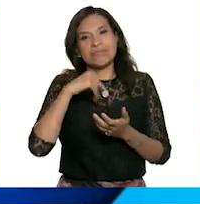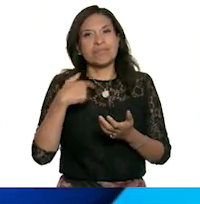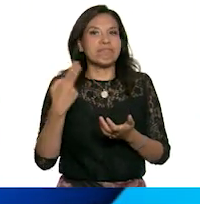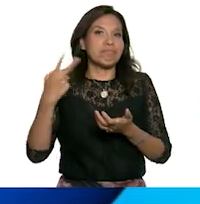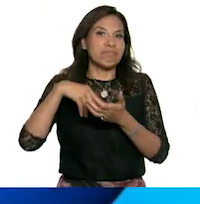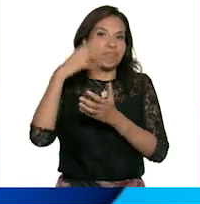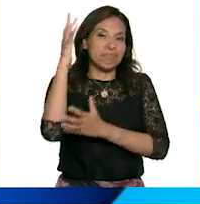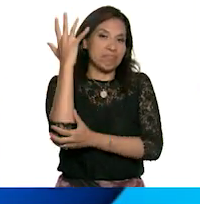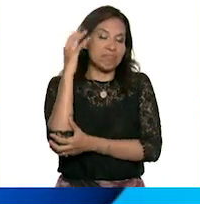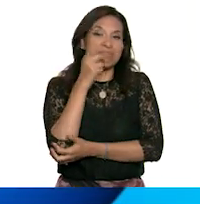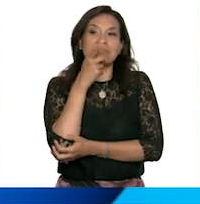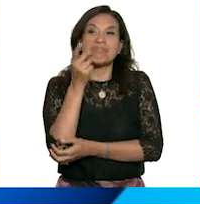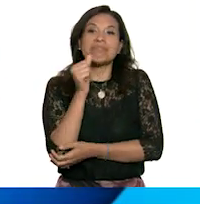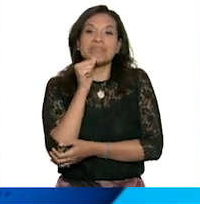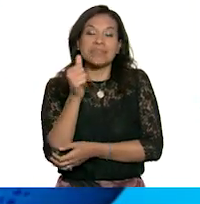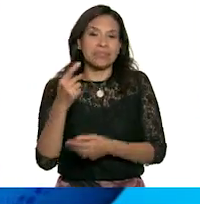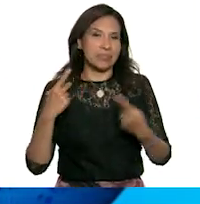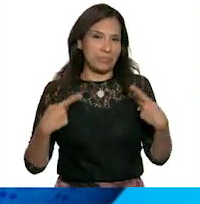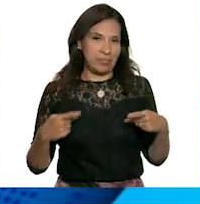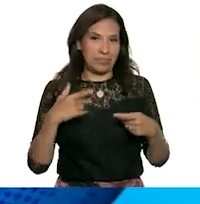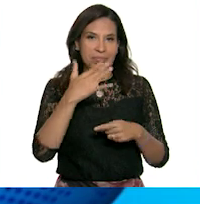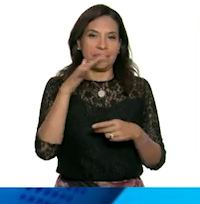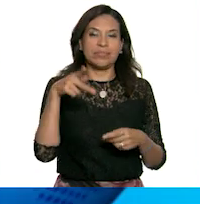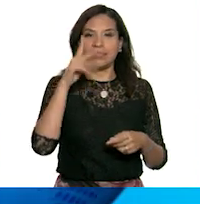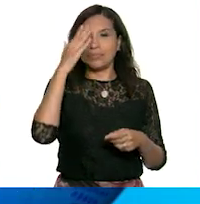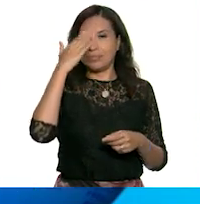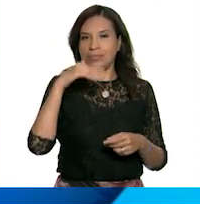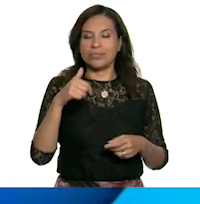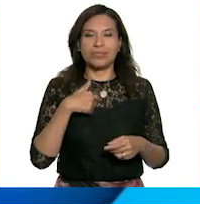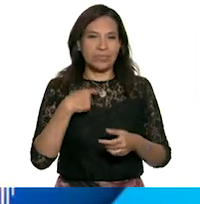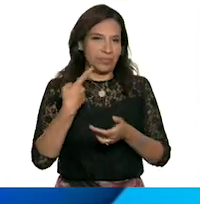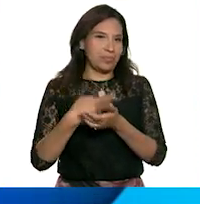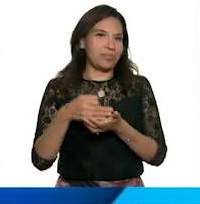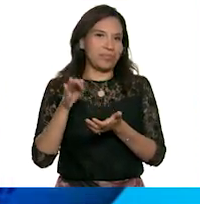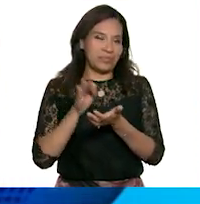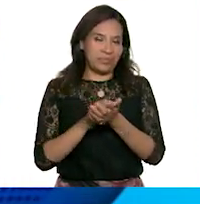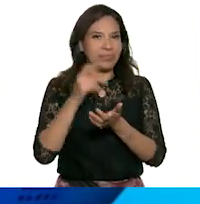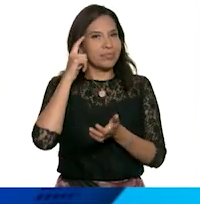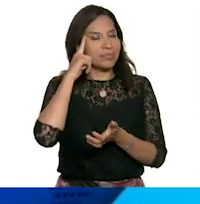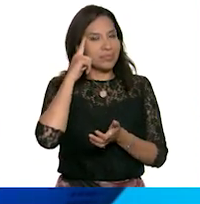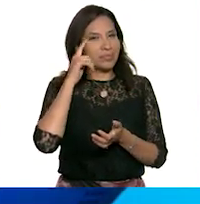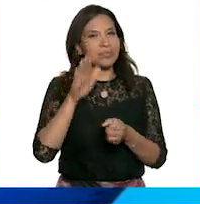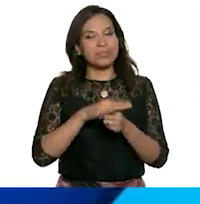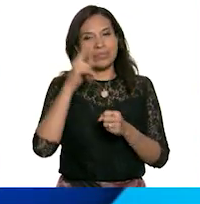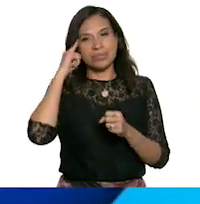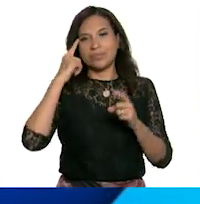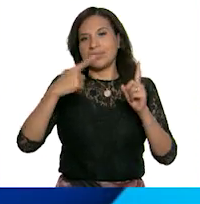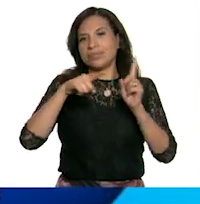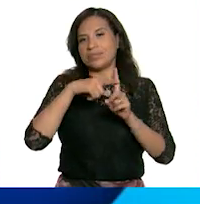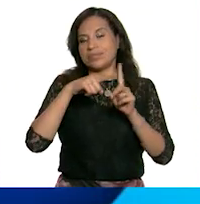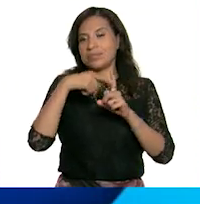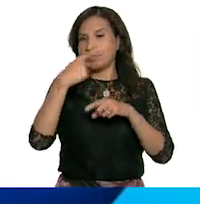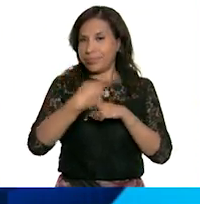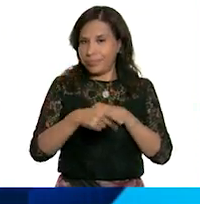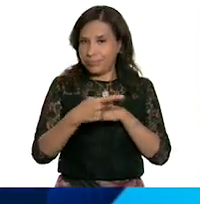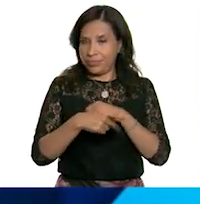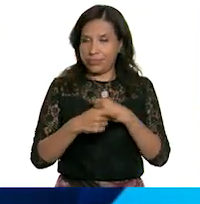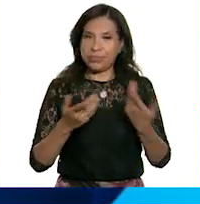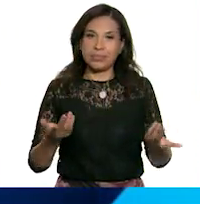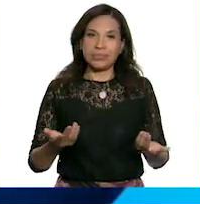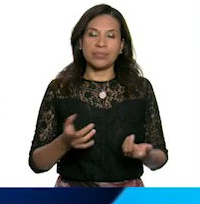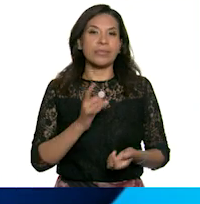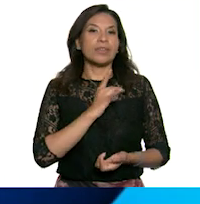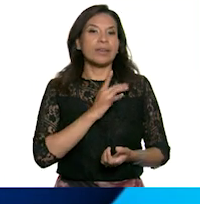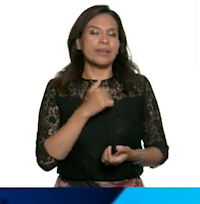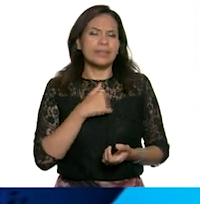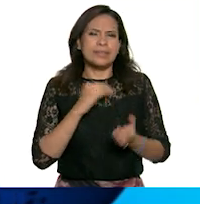árbol sin avisar a alguna persona adulta pero también sé que fui muy valiente al reaccionar positivamente ante un peligro. El